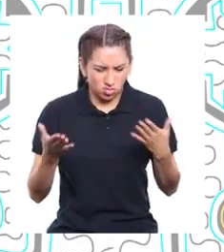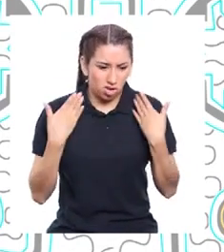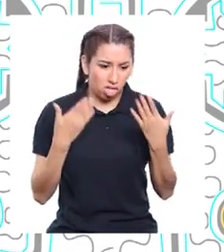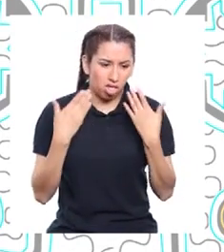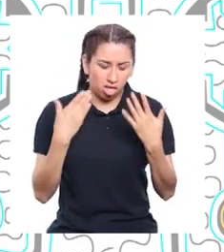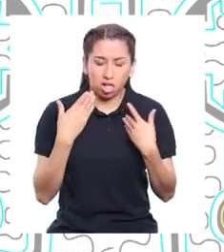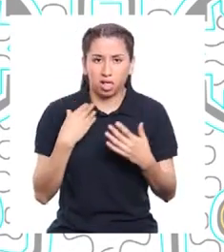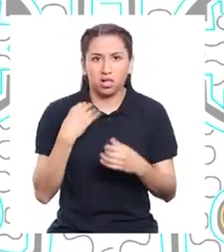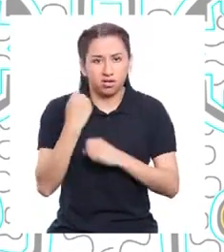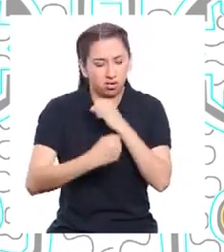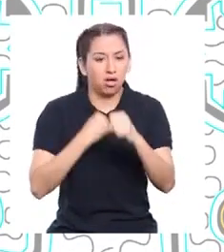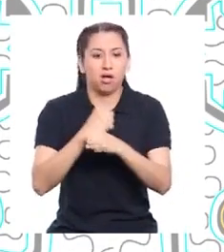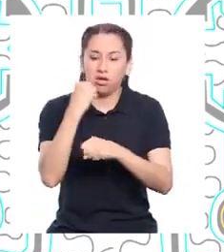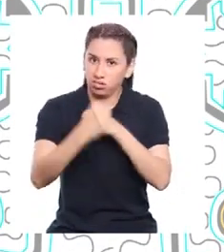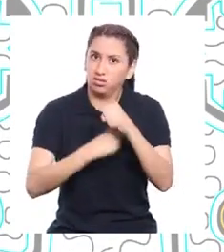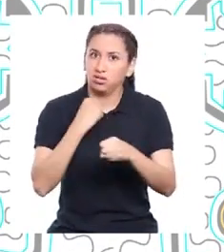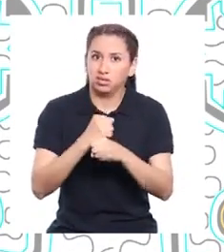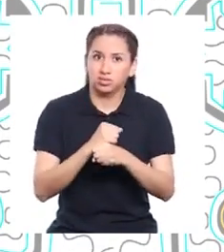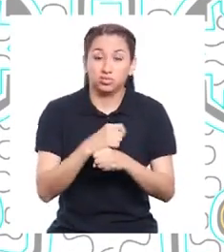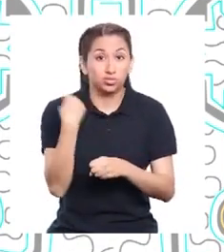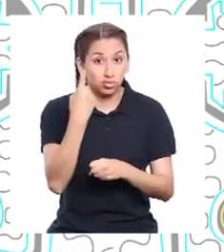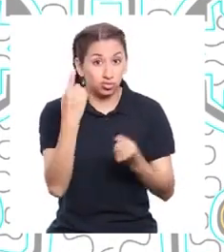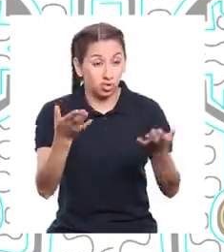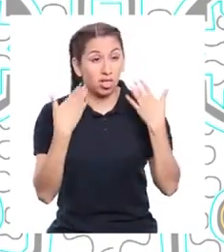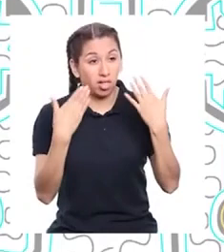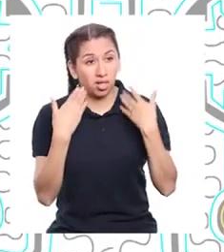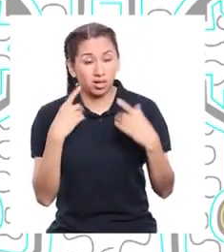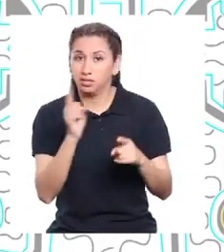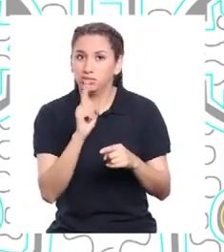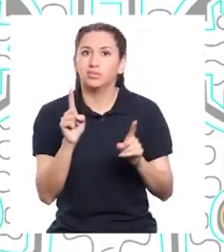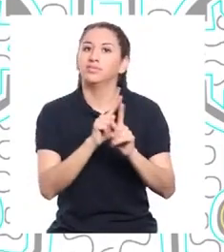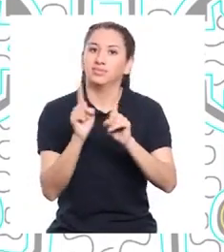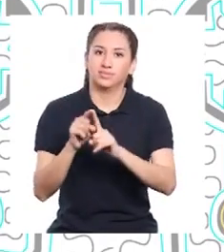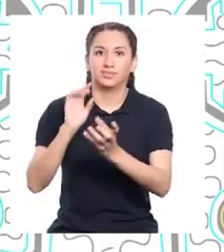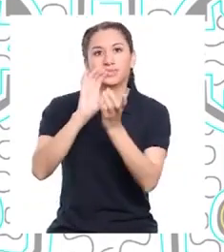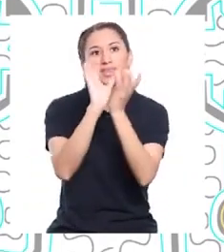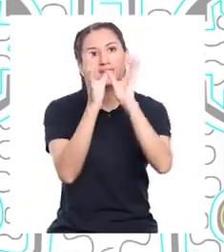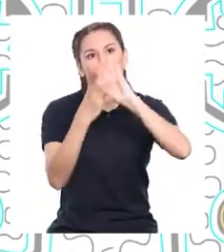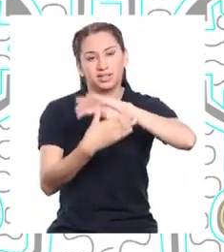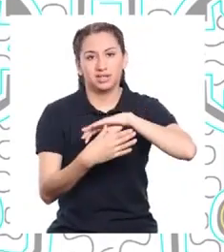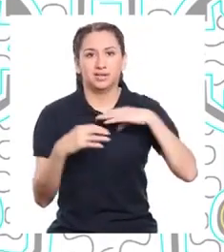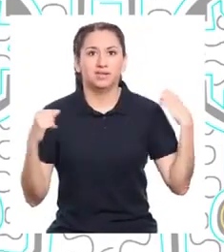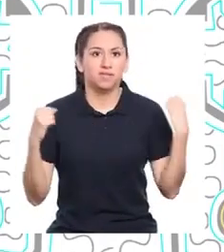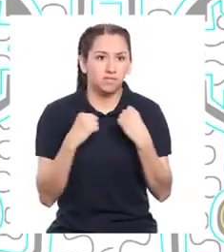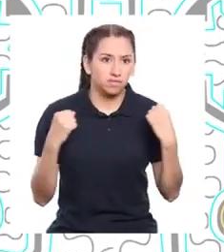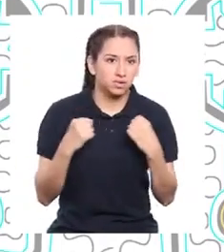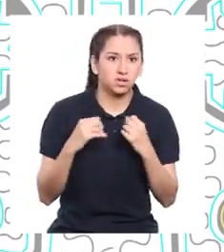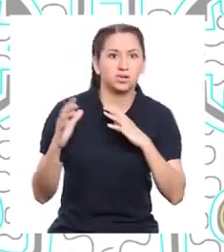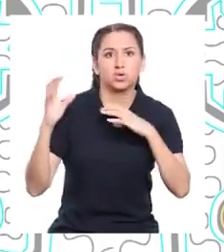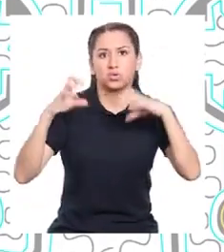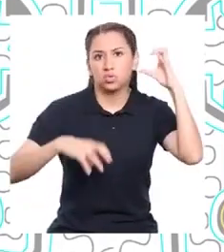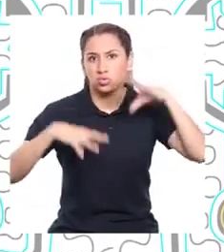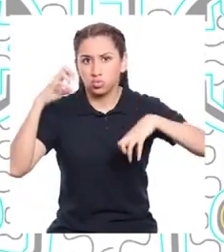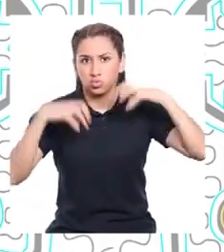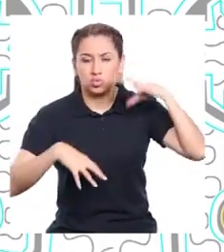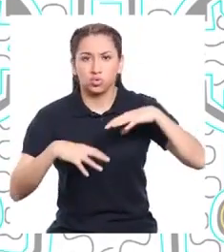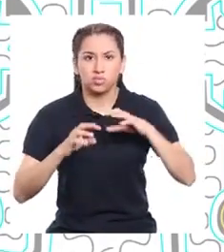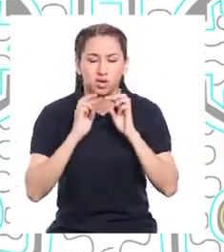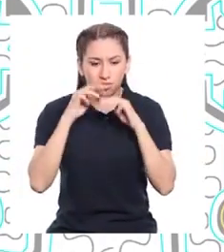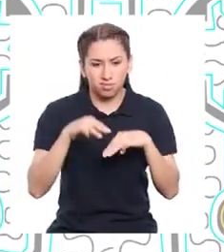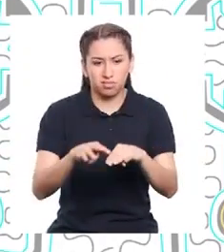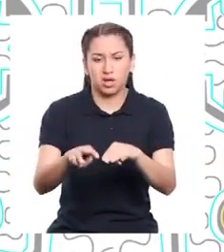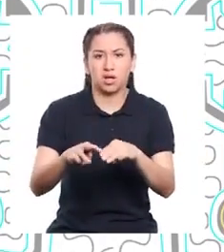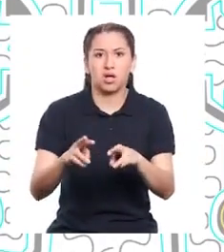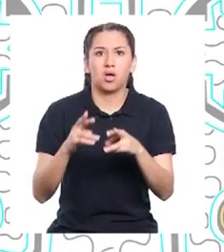cada año. No solo aumenta el calor, Laura, también altera el clima en general. Los friajes intempestivos, las lluvias,